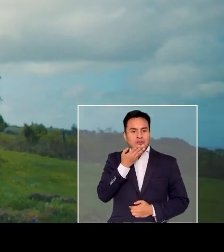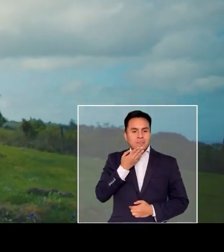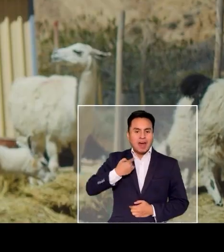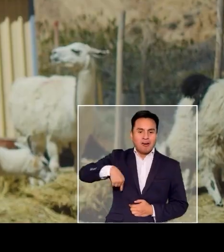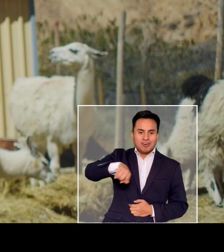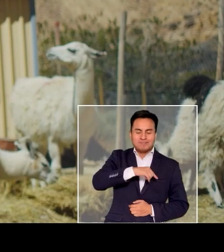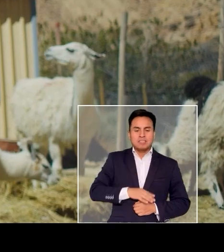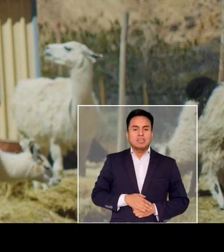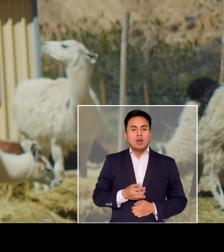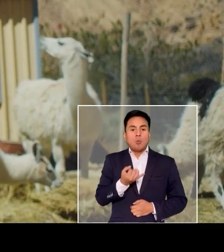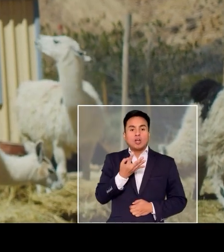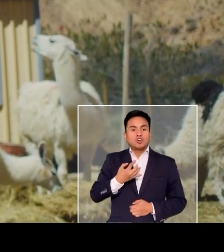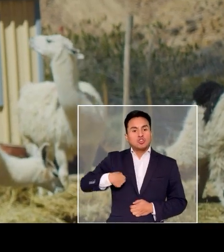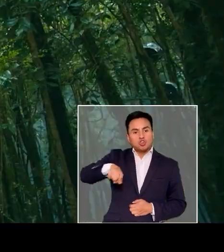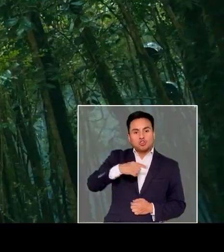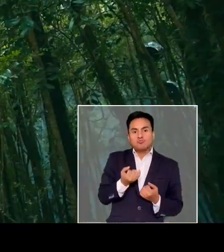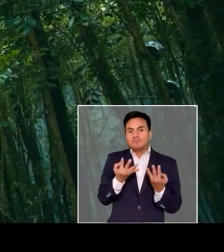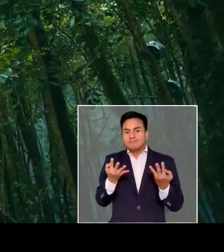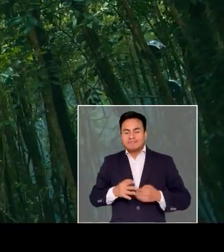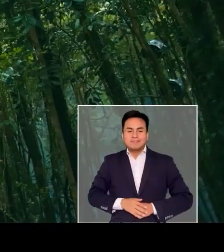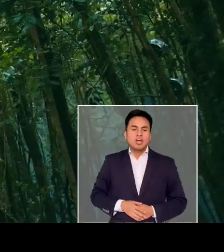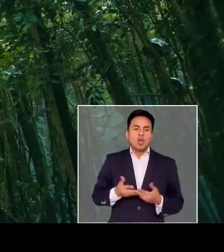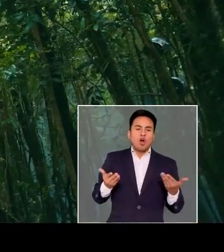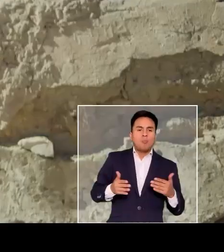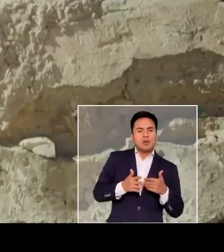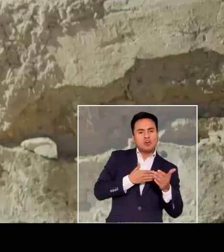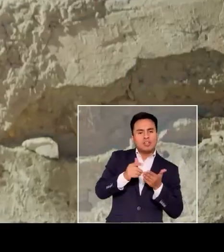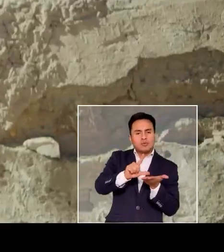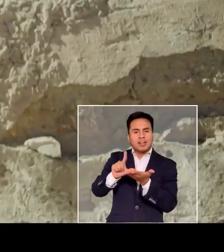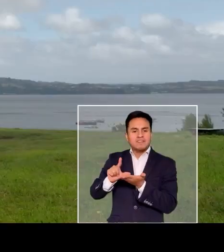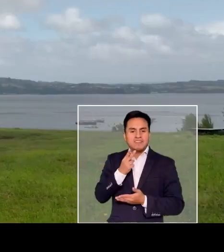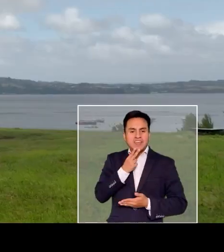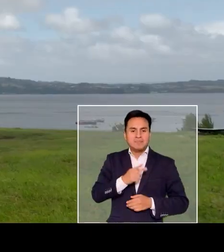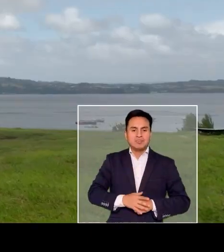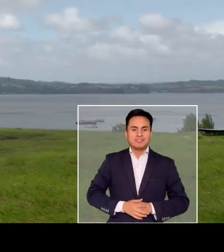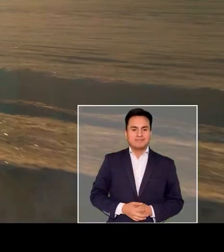conocernos mejor. Para saber cuántos somos. Cómo y dónde vivimos.